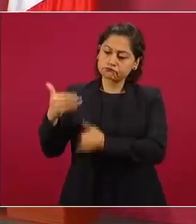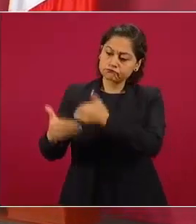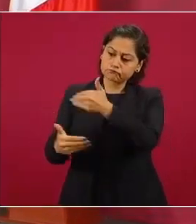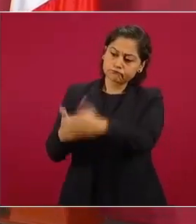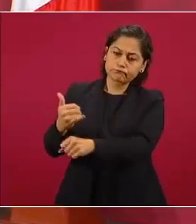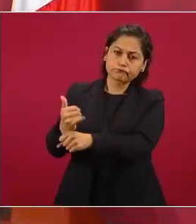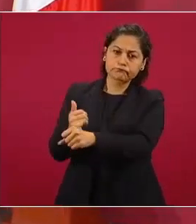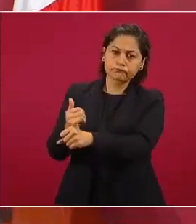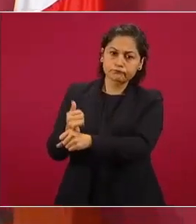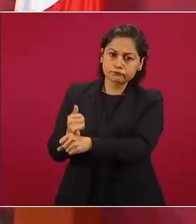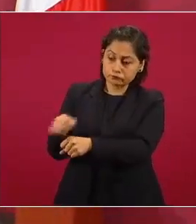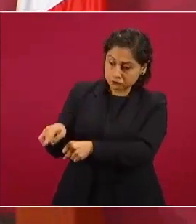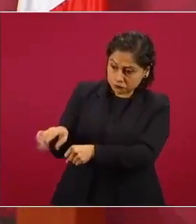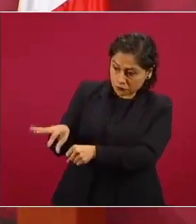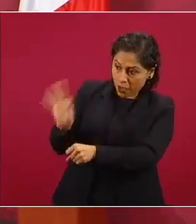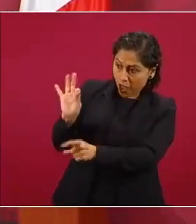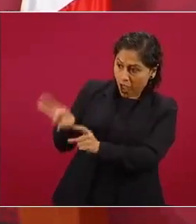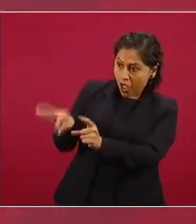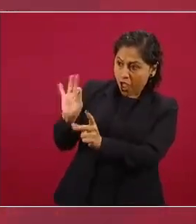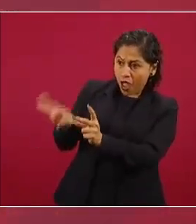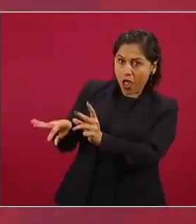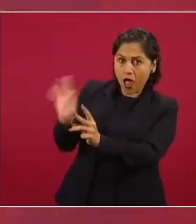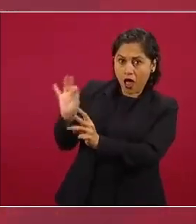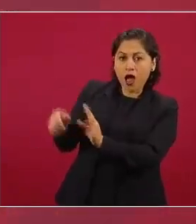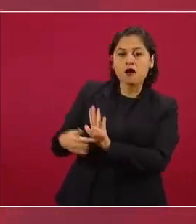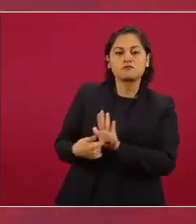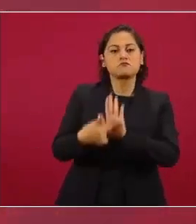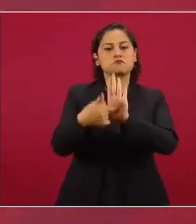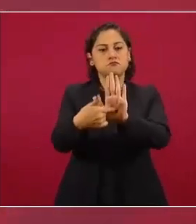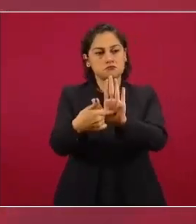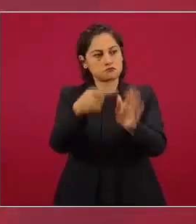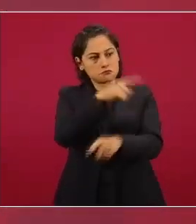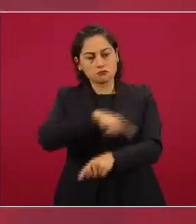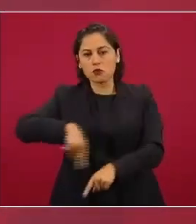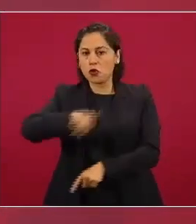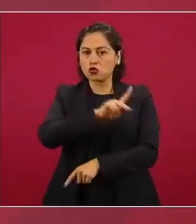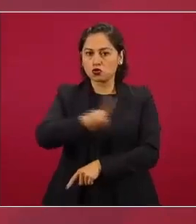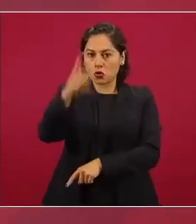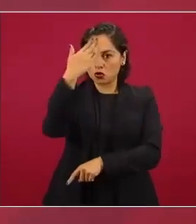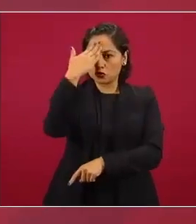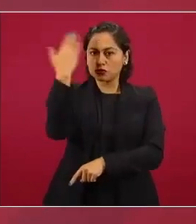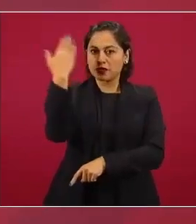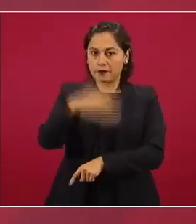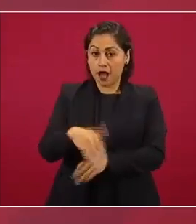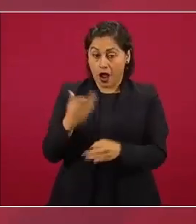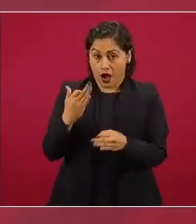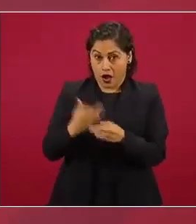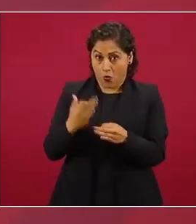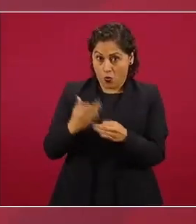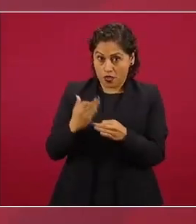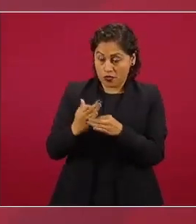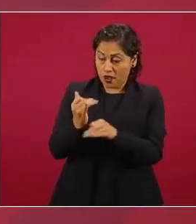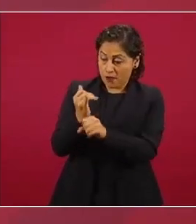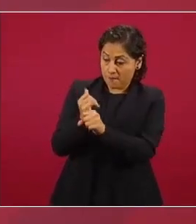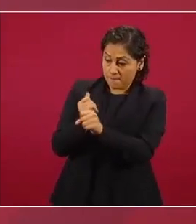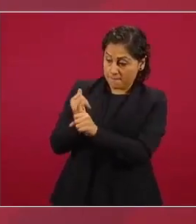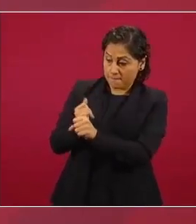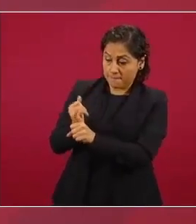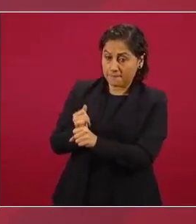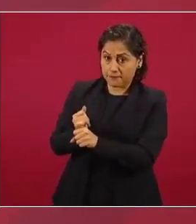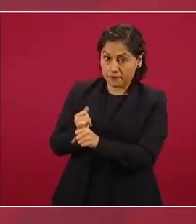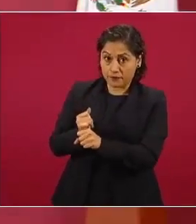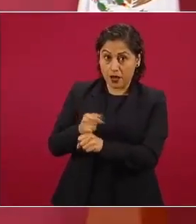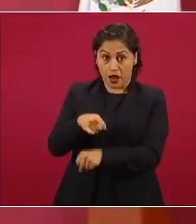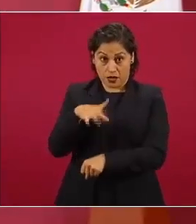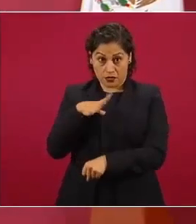se está presentando en la acusación